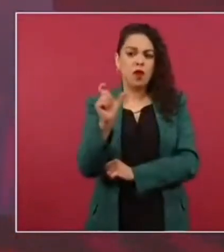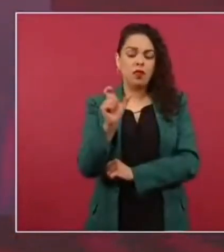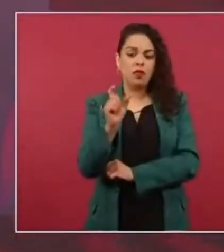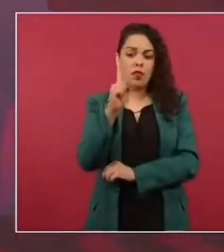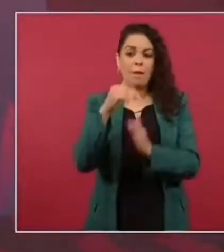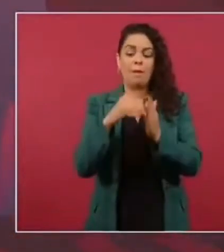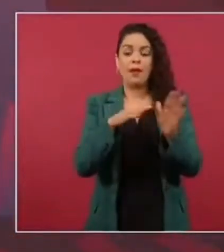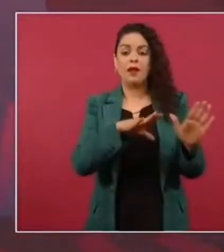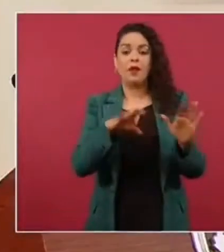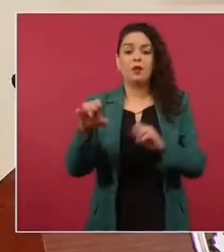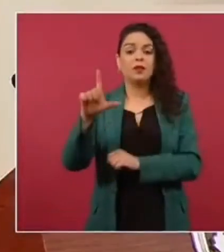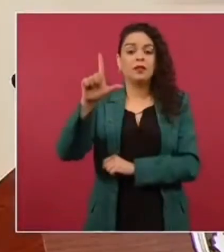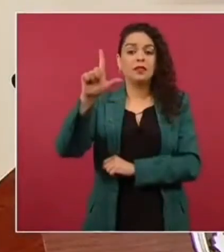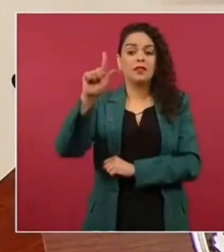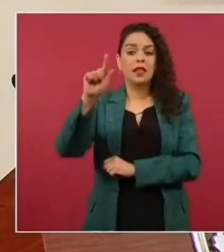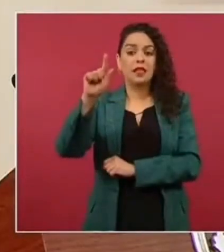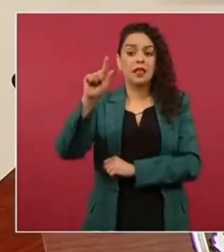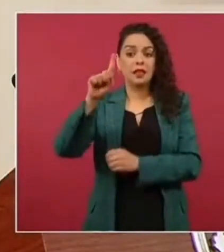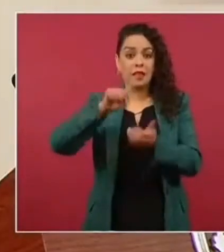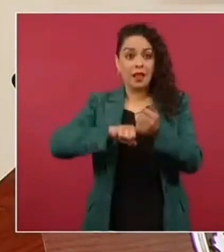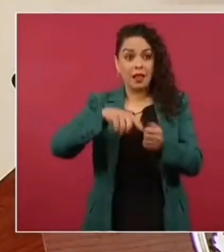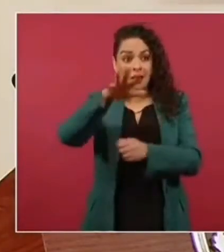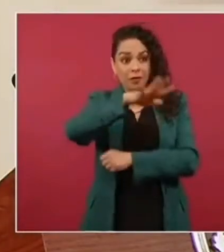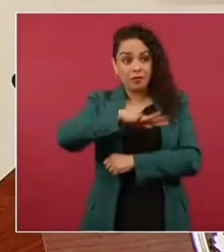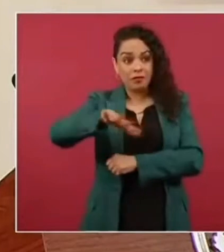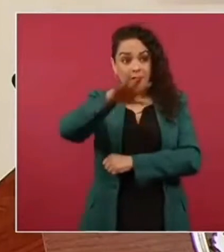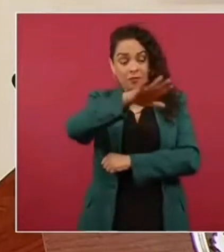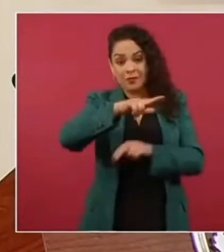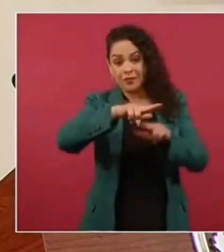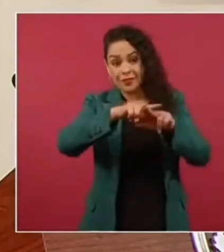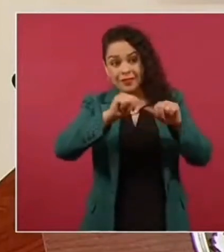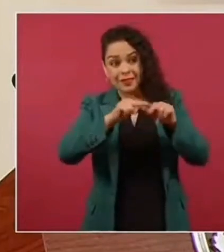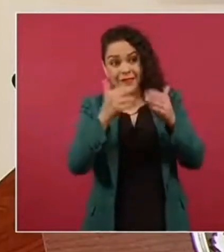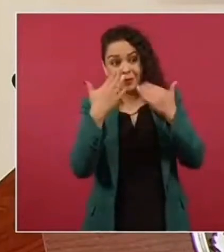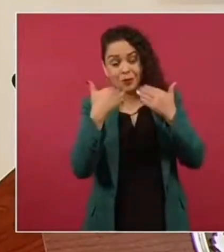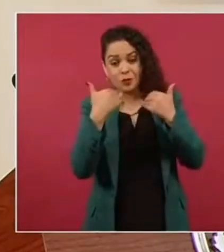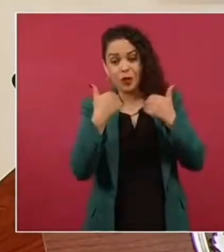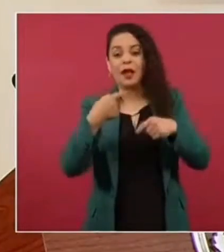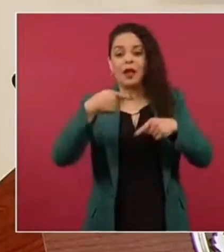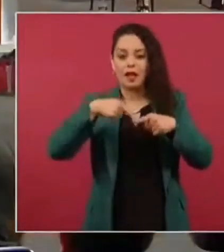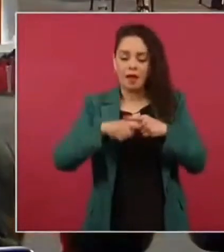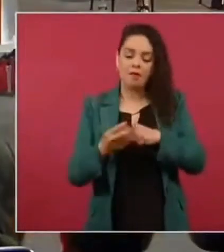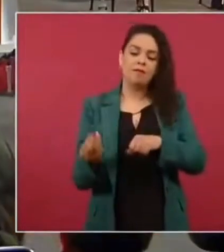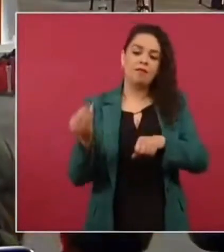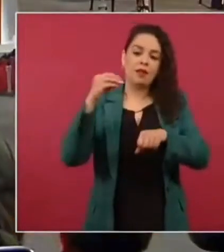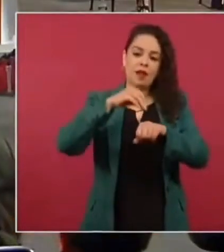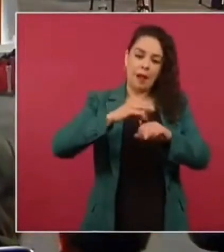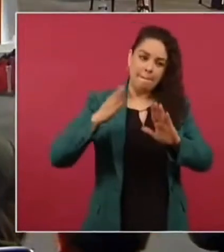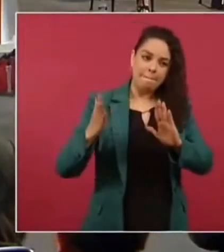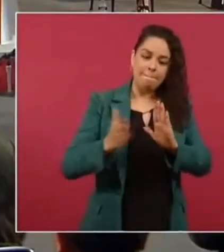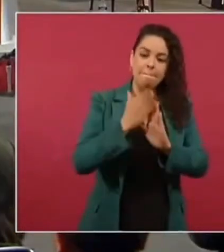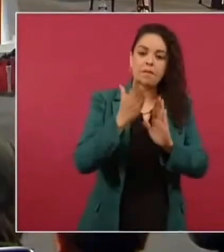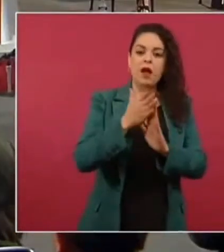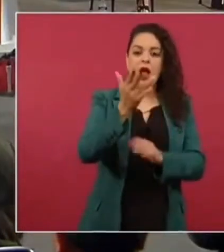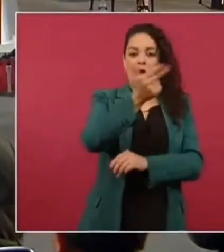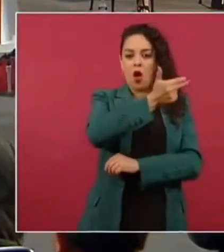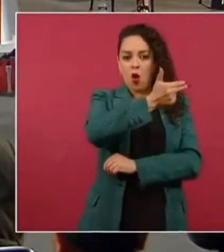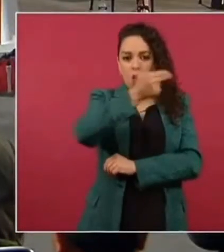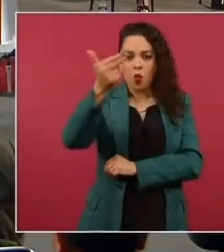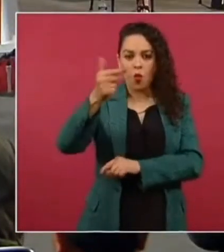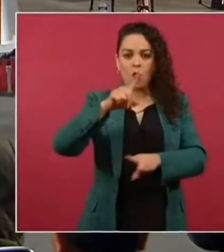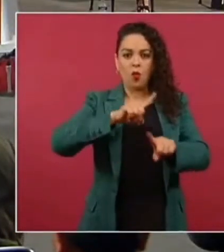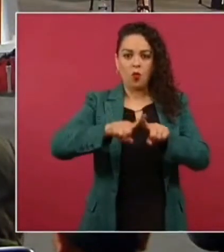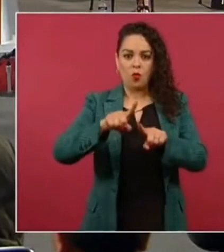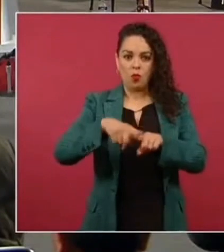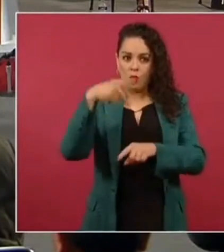pasado. Y empezaron a construirse los hoteles y el auge en ese paraíso.